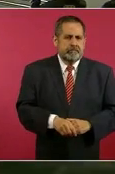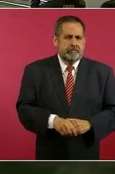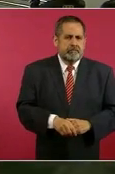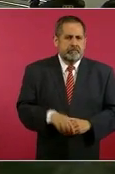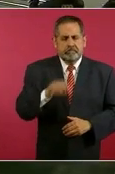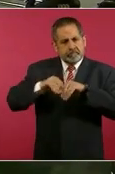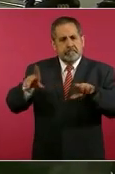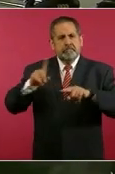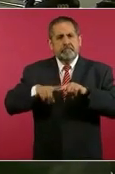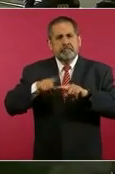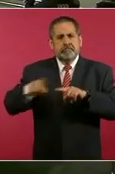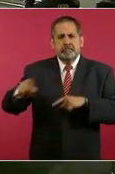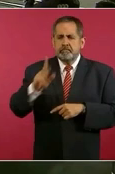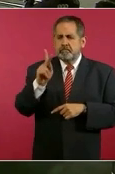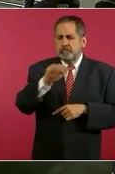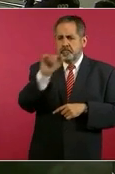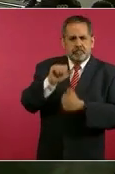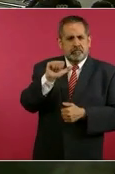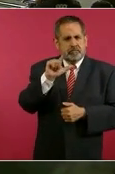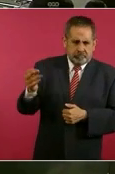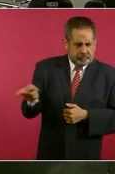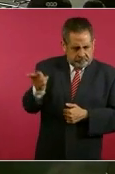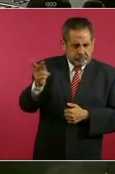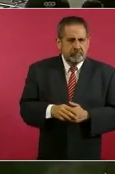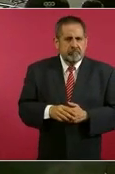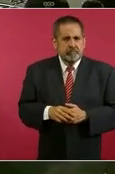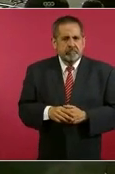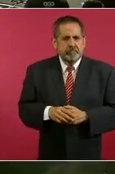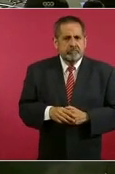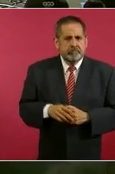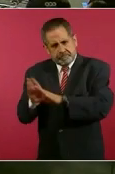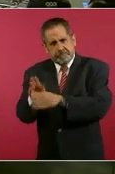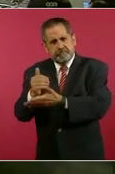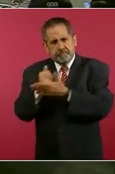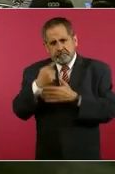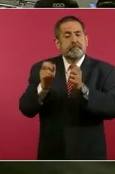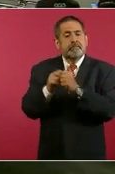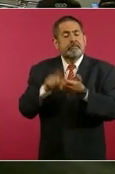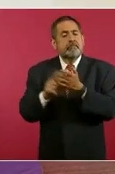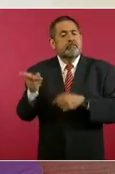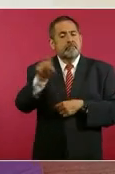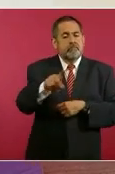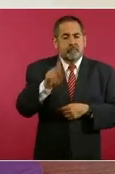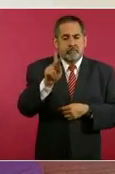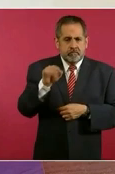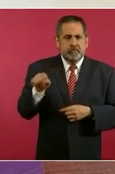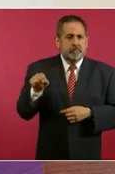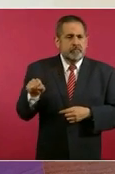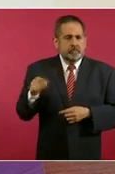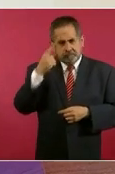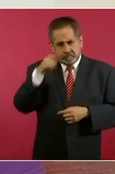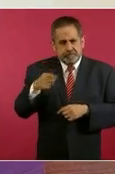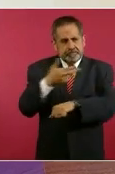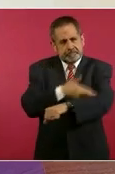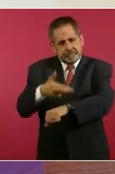a, este, al Poder Judicial. Dile a Alejandro que nos ayude hablando con el Poder Judicial, haciendo